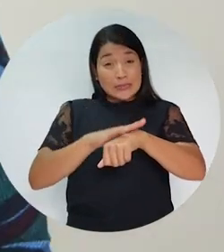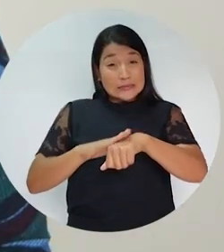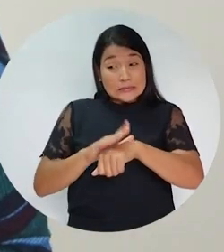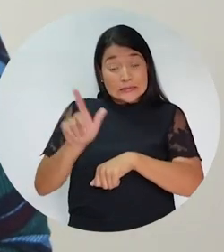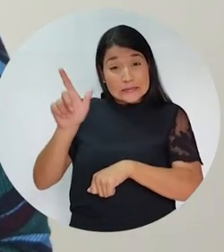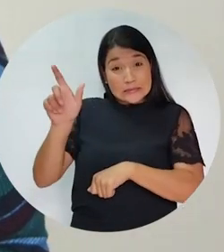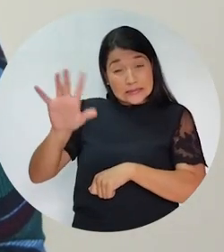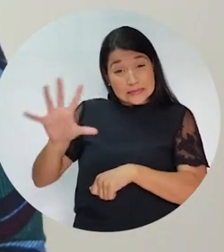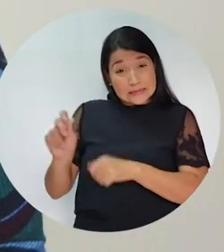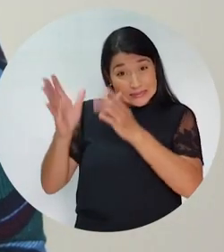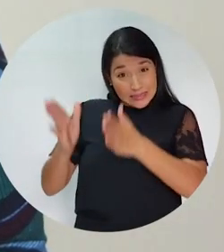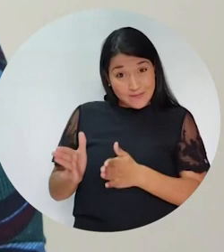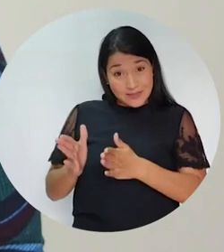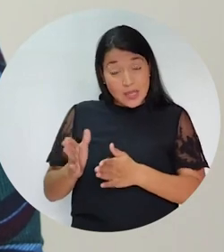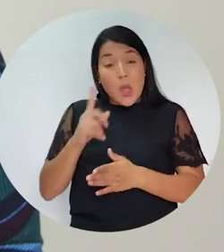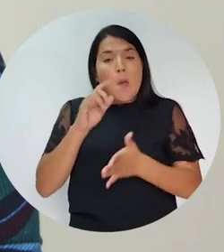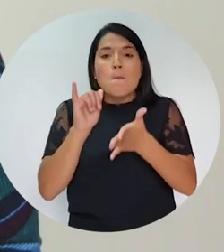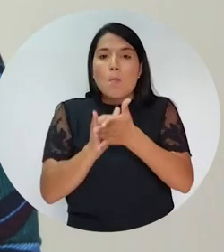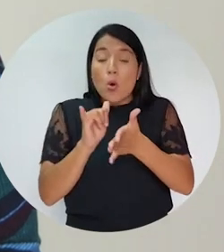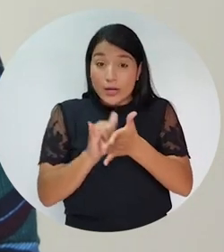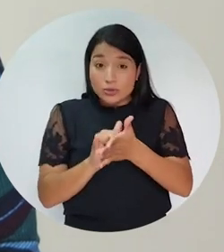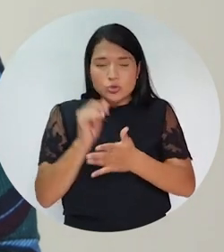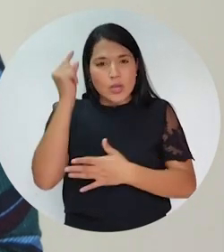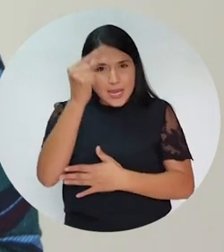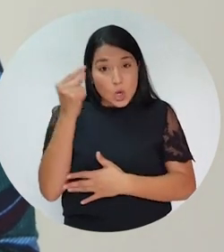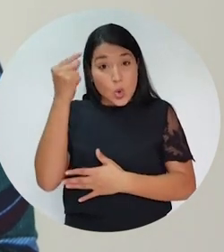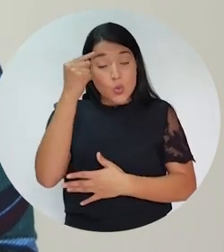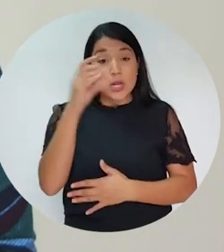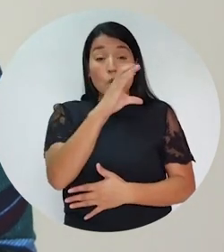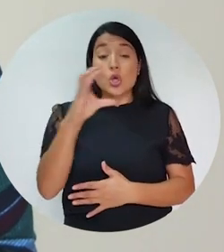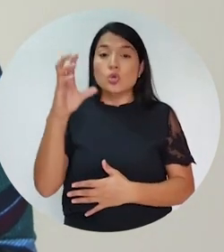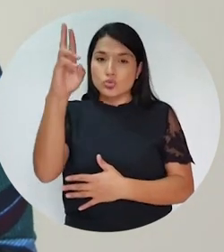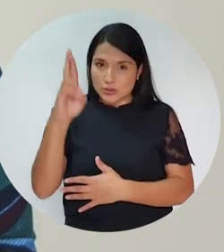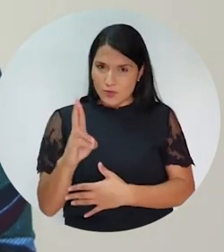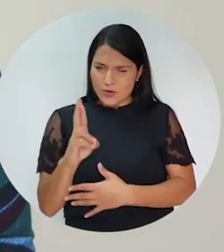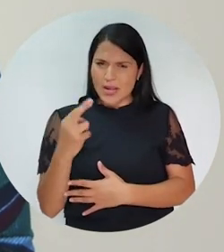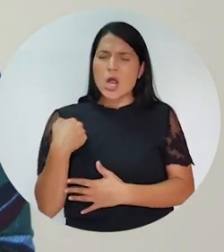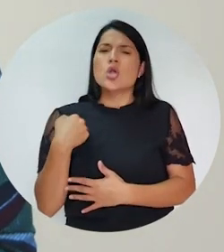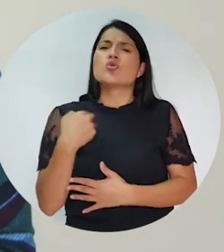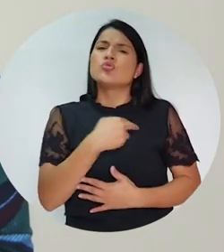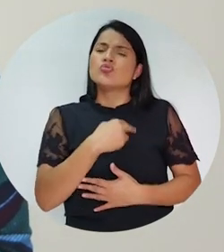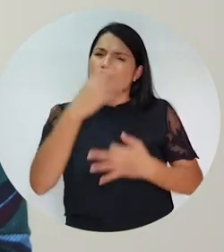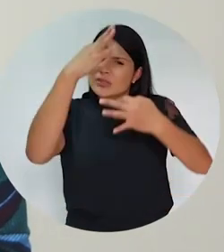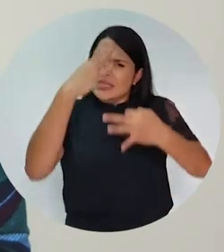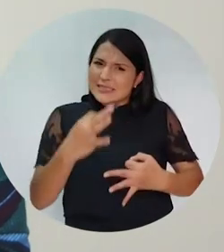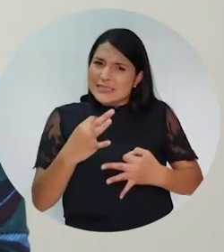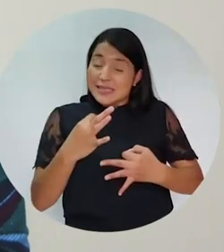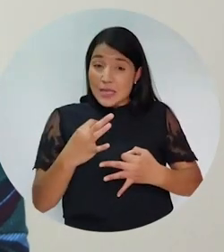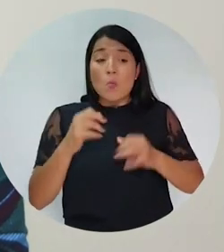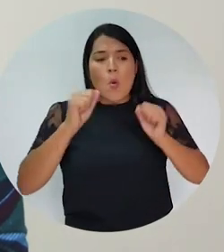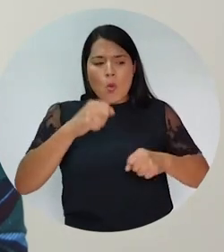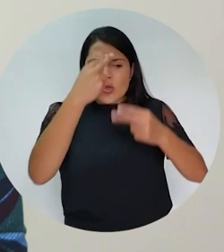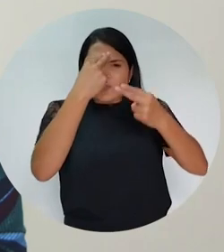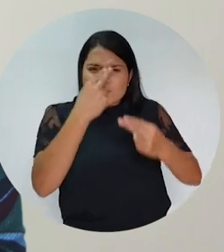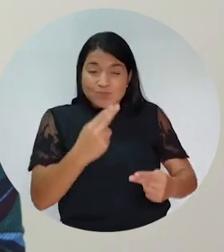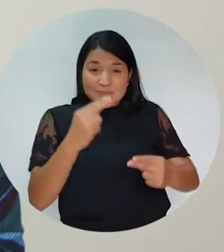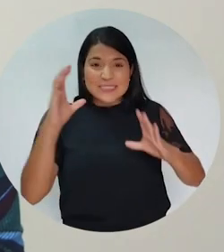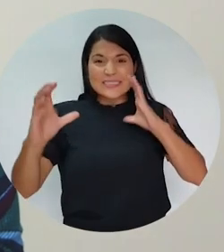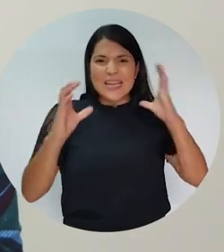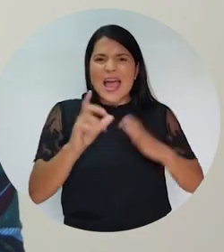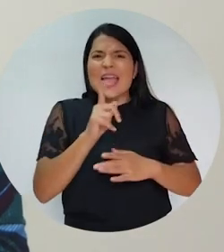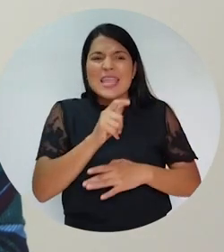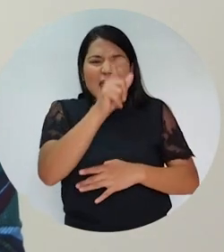Es precisamente en este marco que el Gobierno de la República decidió dedicar esta